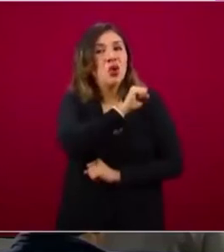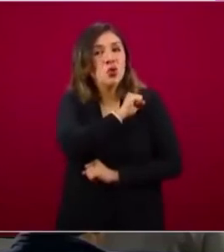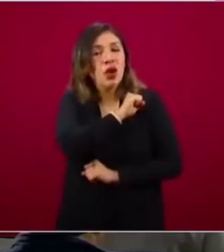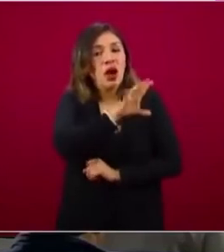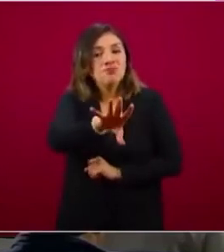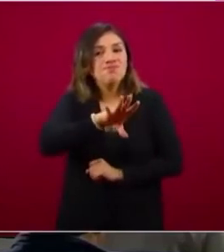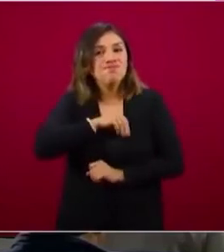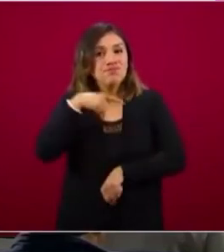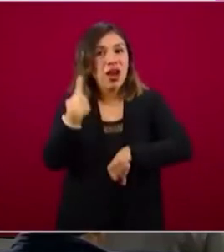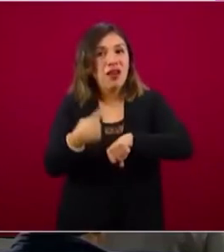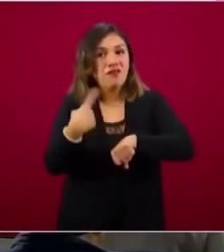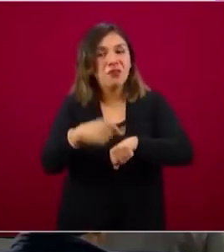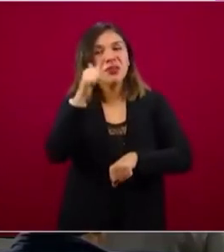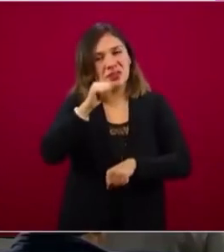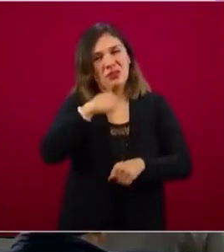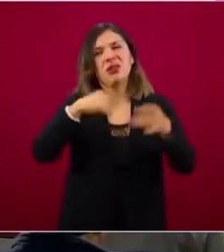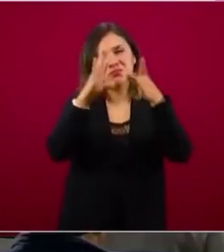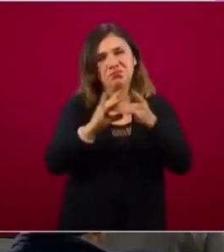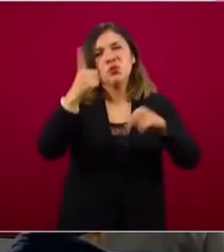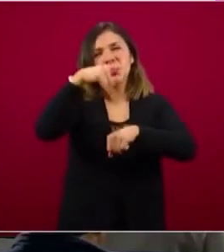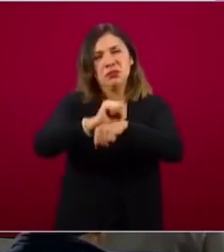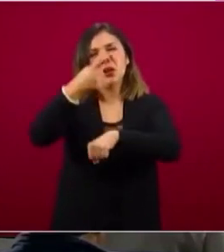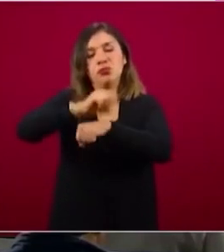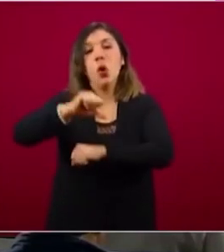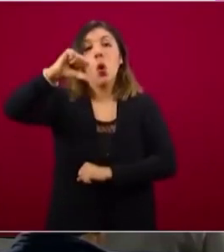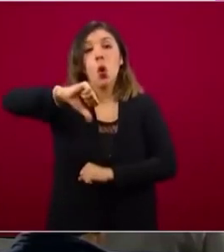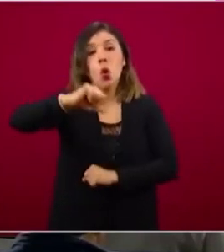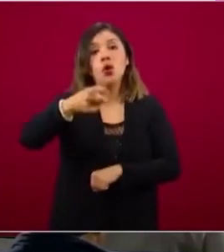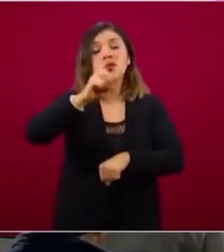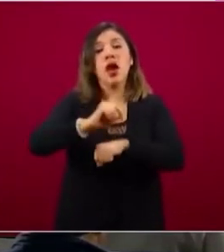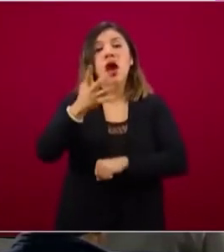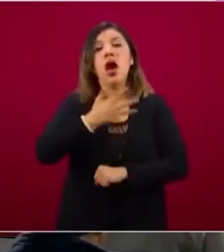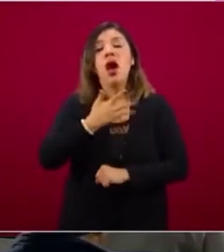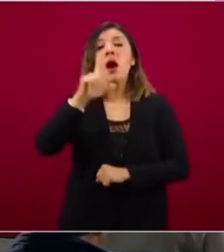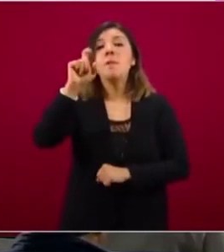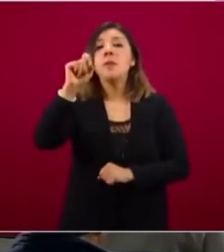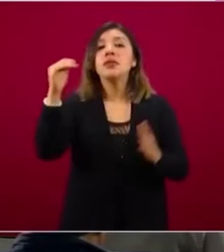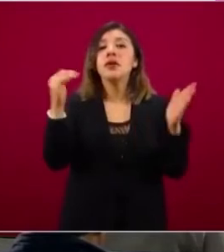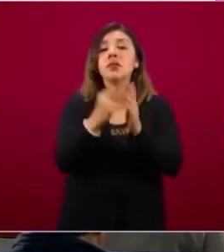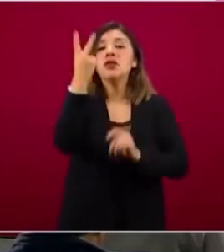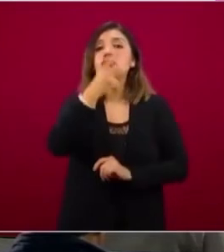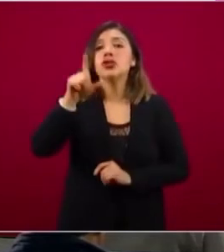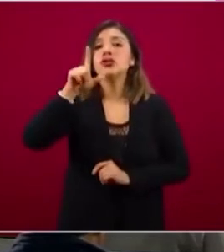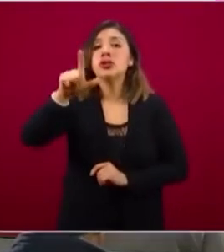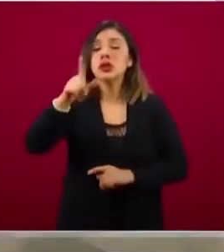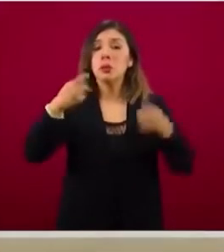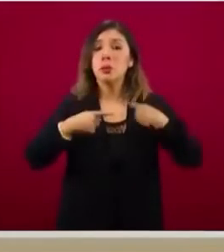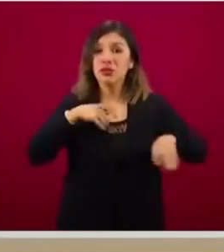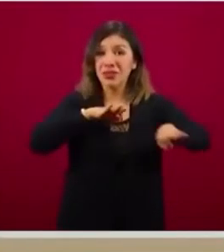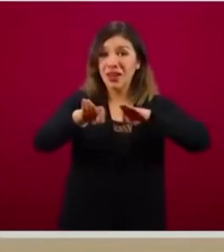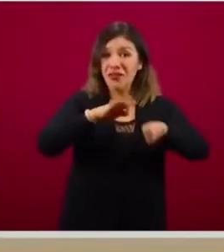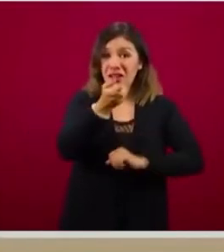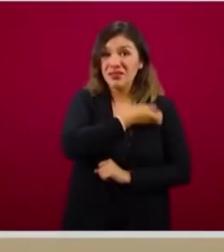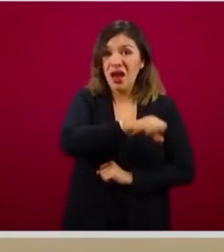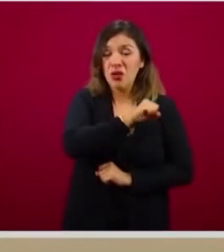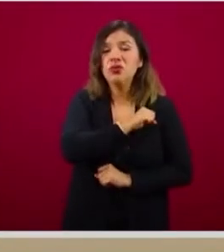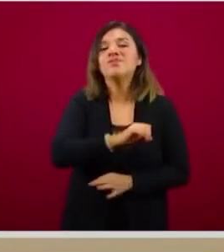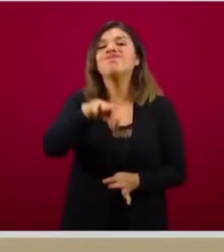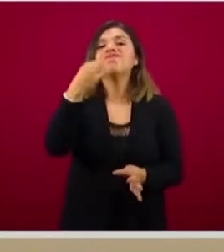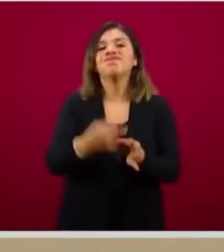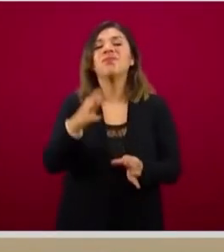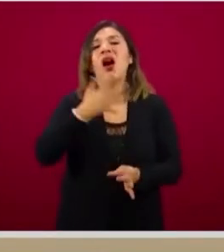El día de hoy tenemos 20 mil 217 profesionales de la salud que fueron confirmados a COVID-19,